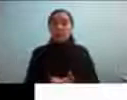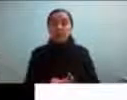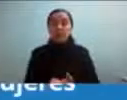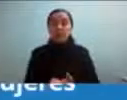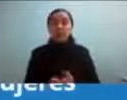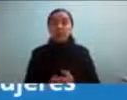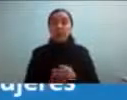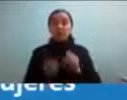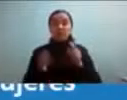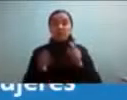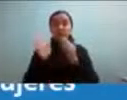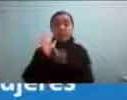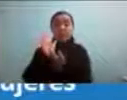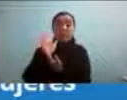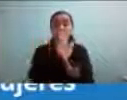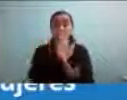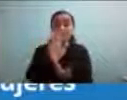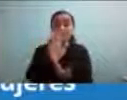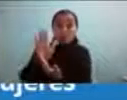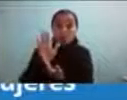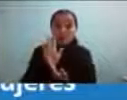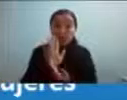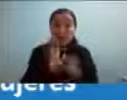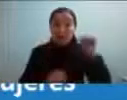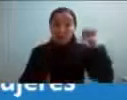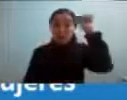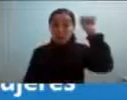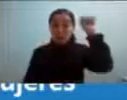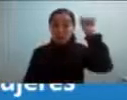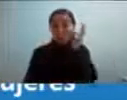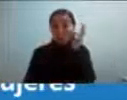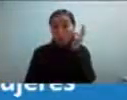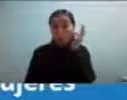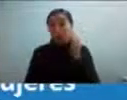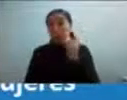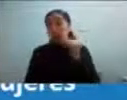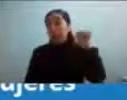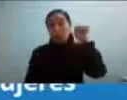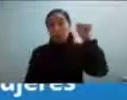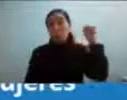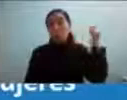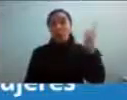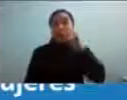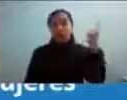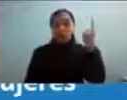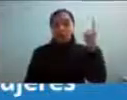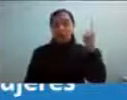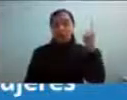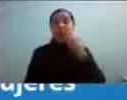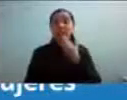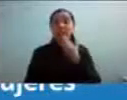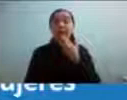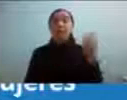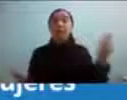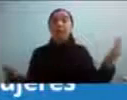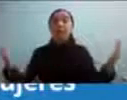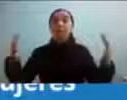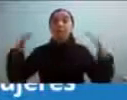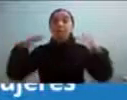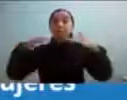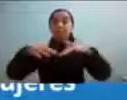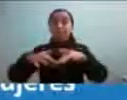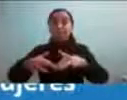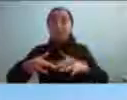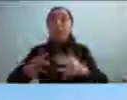visibilizar a la mujer autista y al autismo en general y también realizamos encuentros uno de nuestros objetivos es